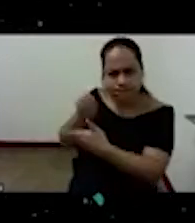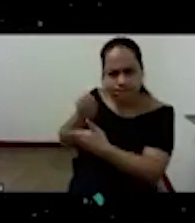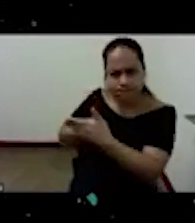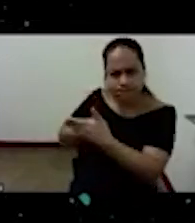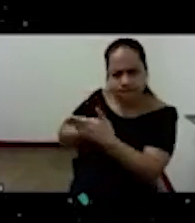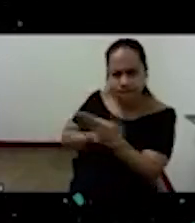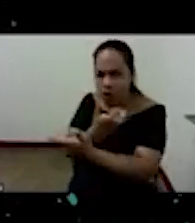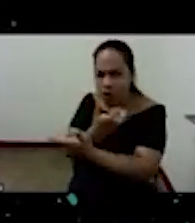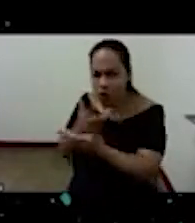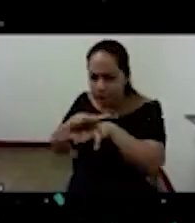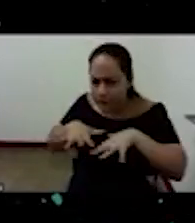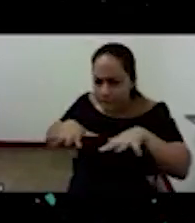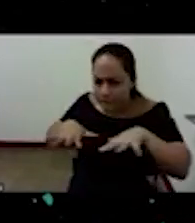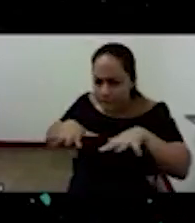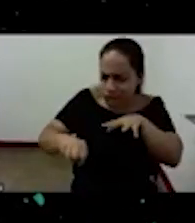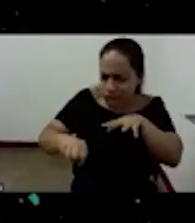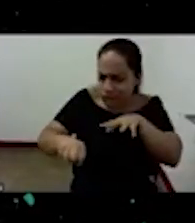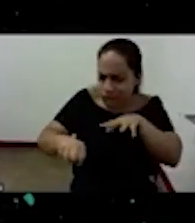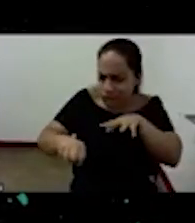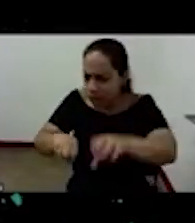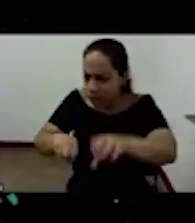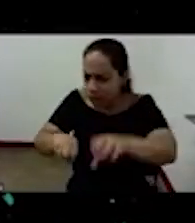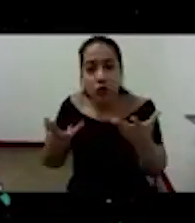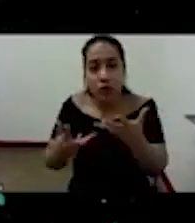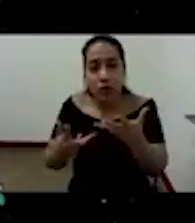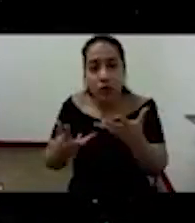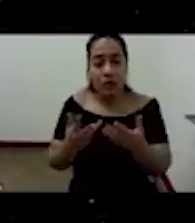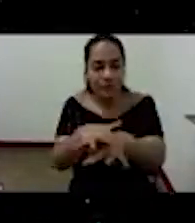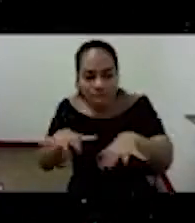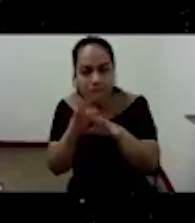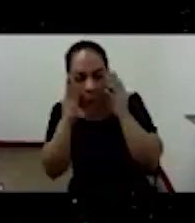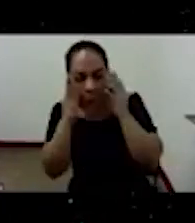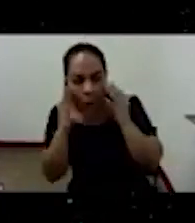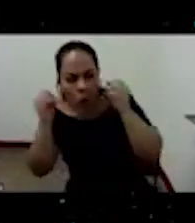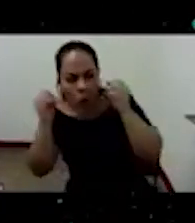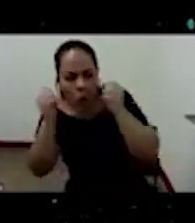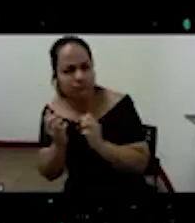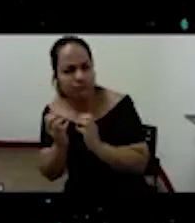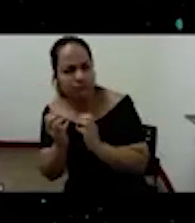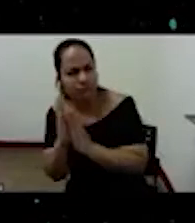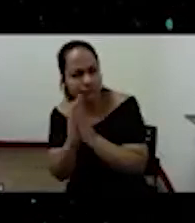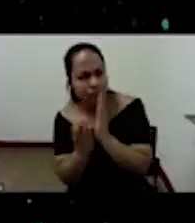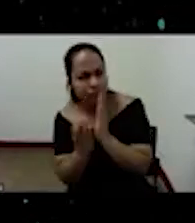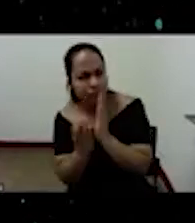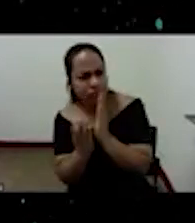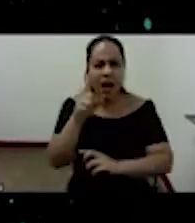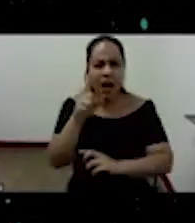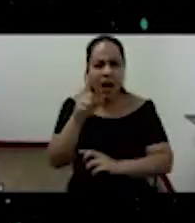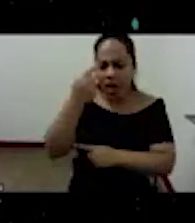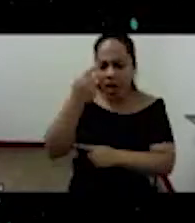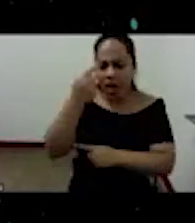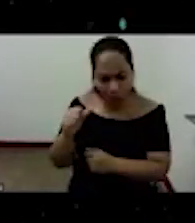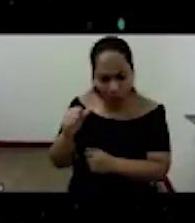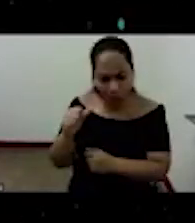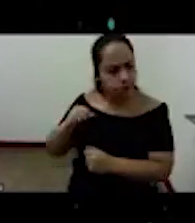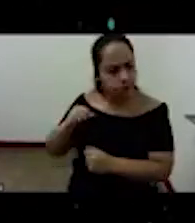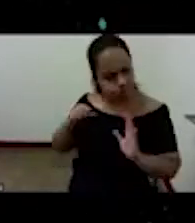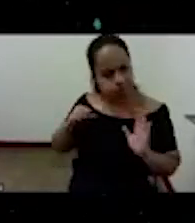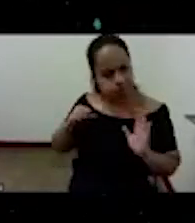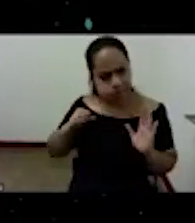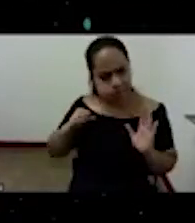territorios coloniales que creían llevar consigo una